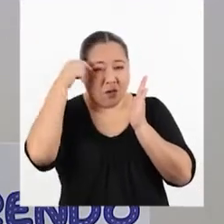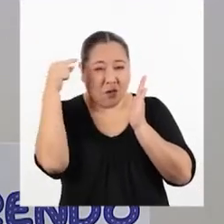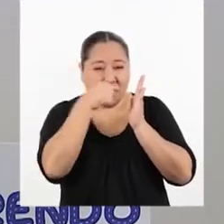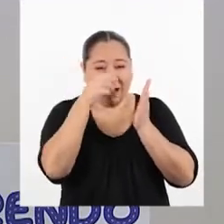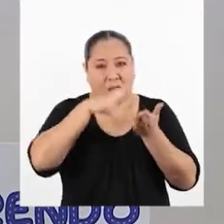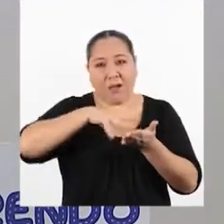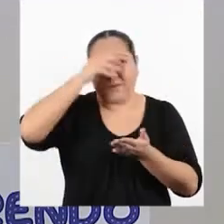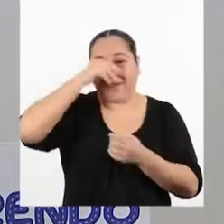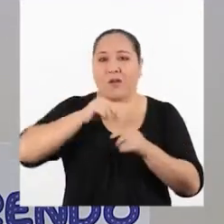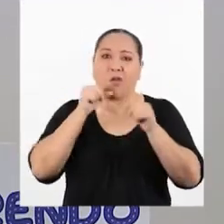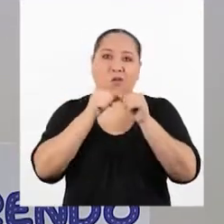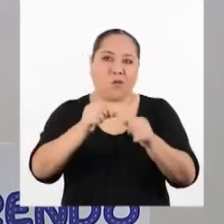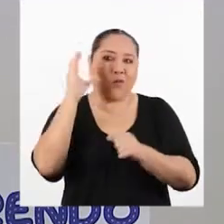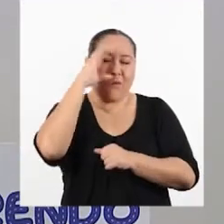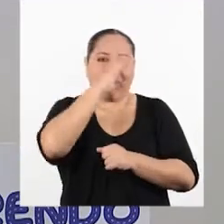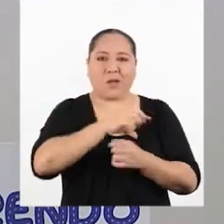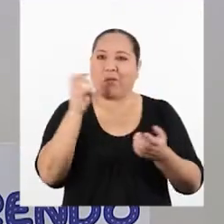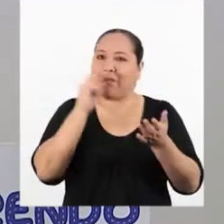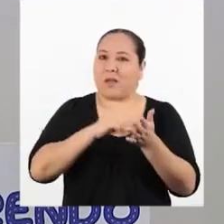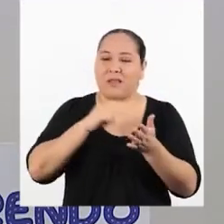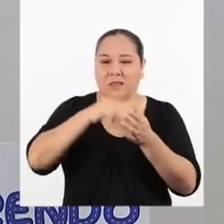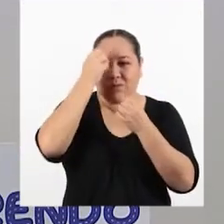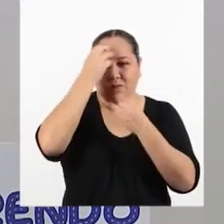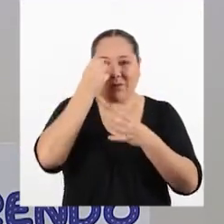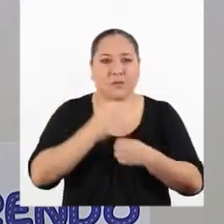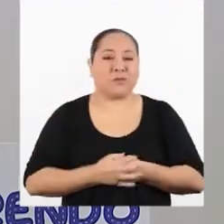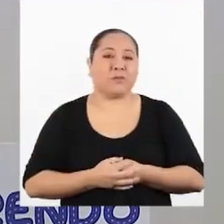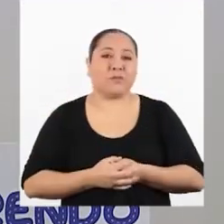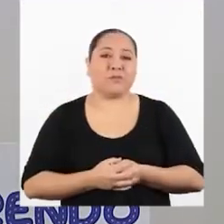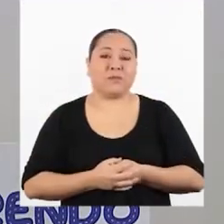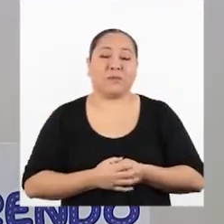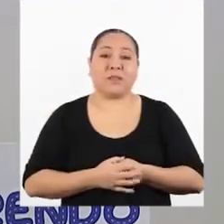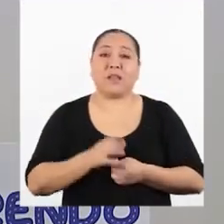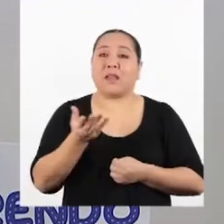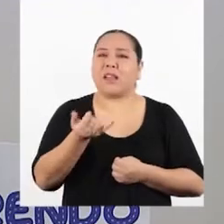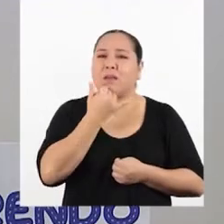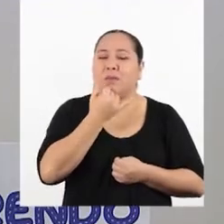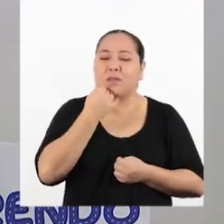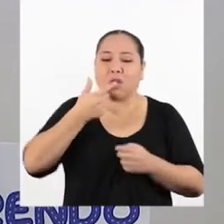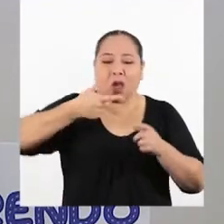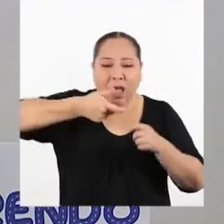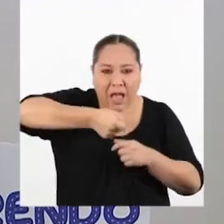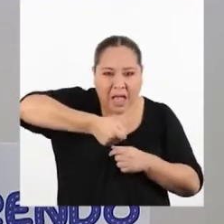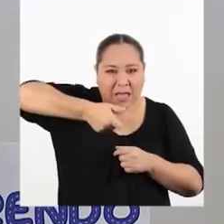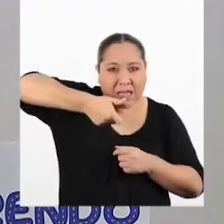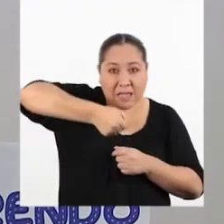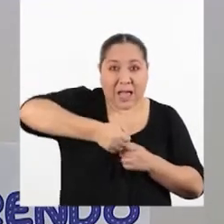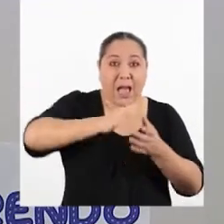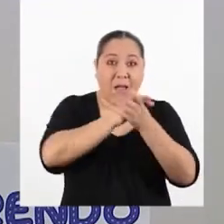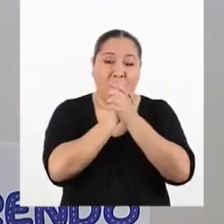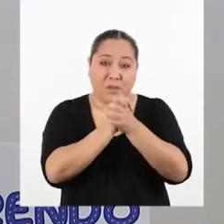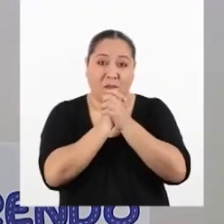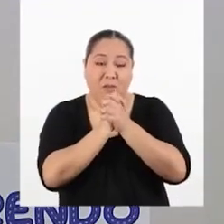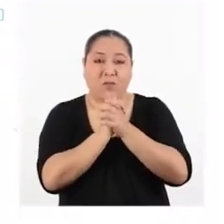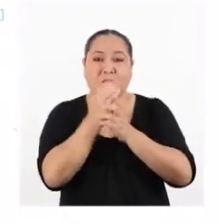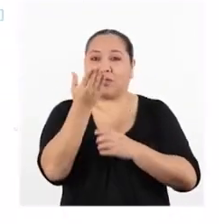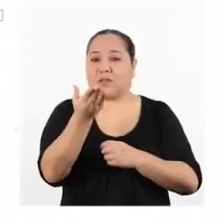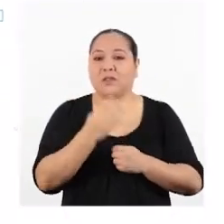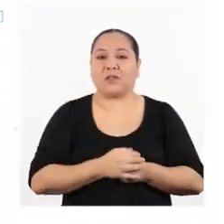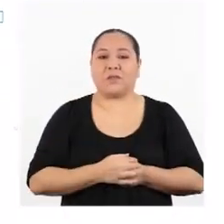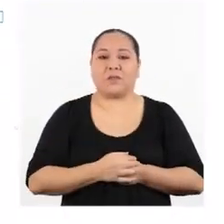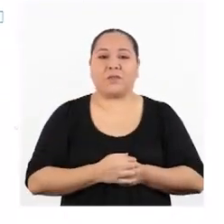y seguir buscando más información. Y lo que pasa con el alicate, amigos de la promo, es que